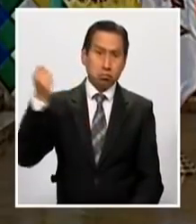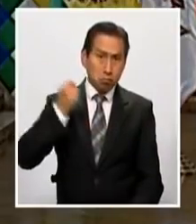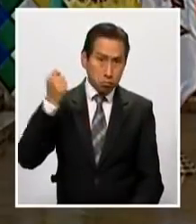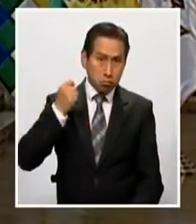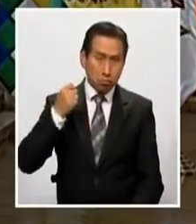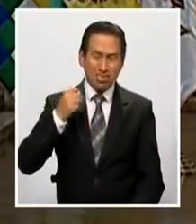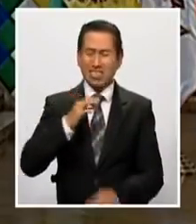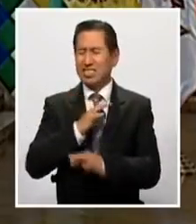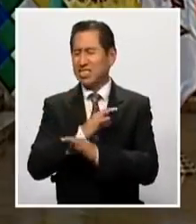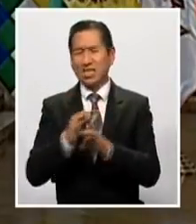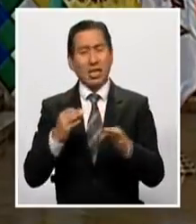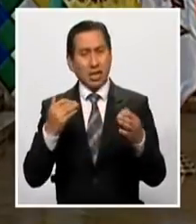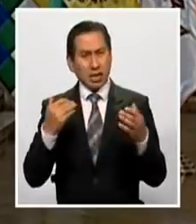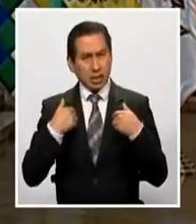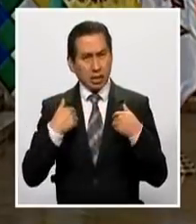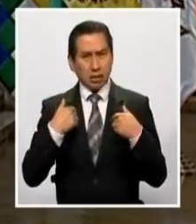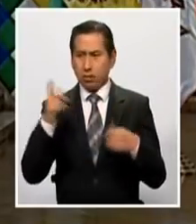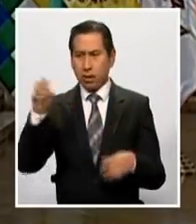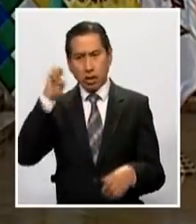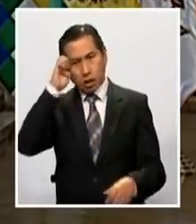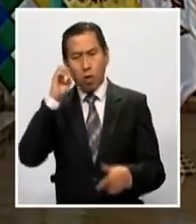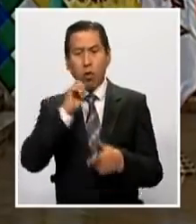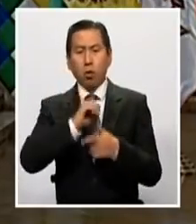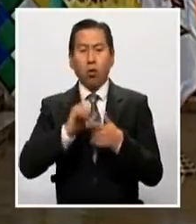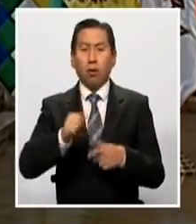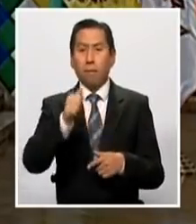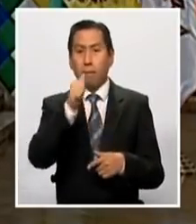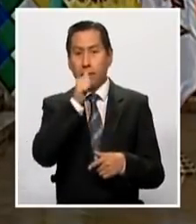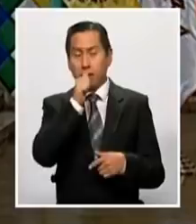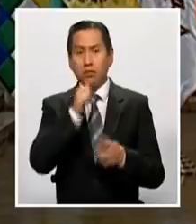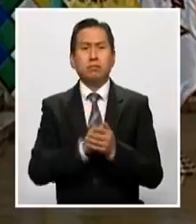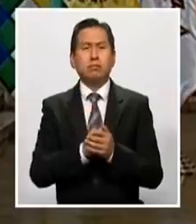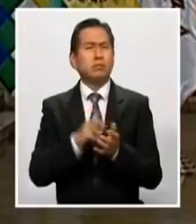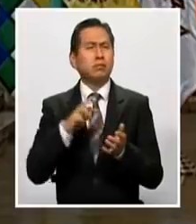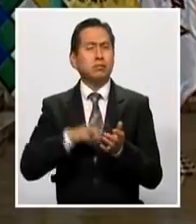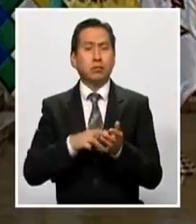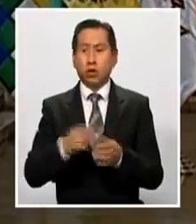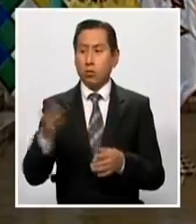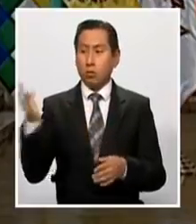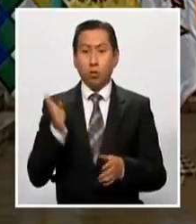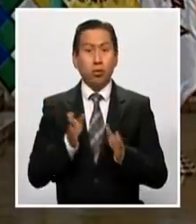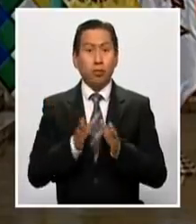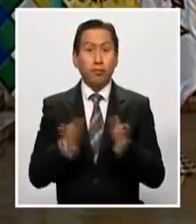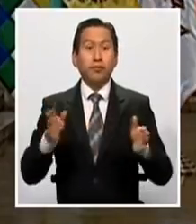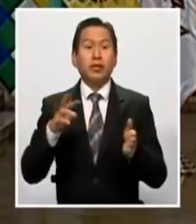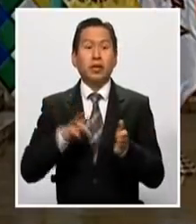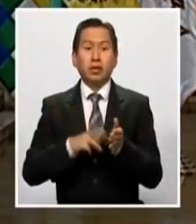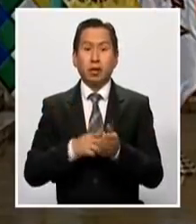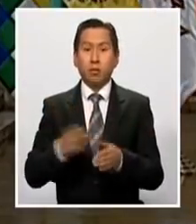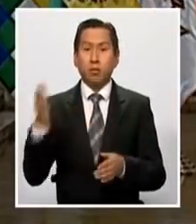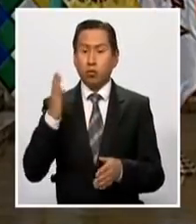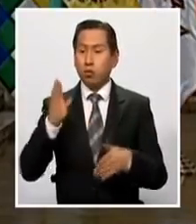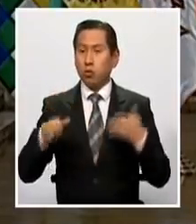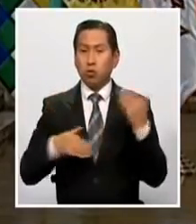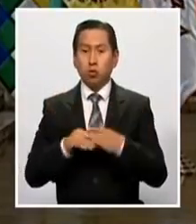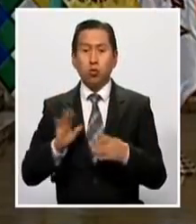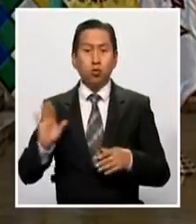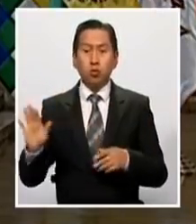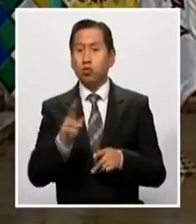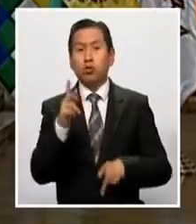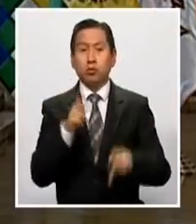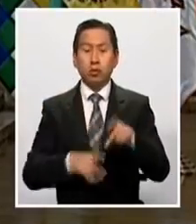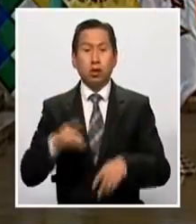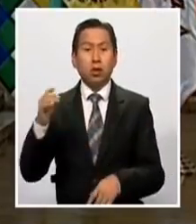salario público ni privado. Es decir, el bono universal es un bono para los bolivianos